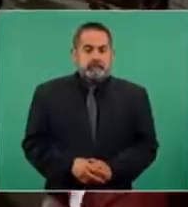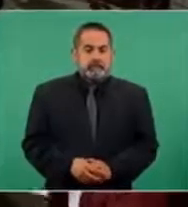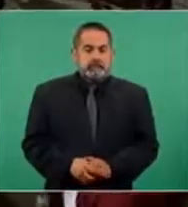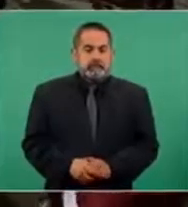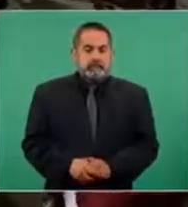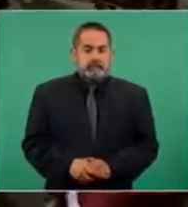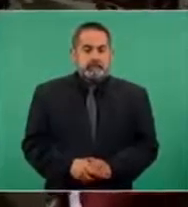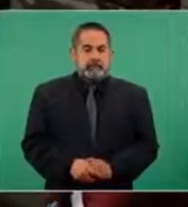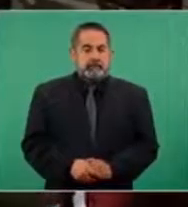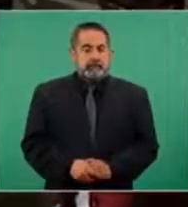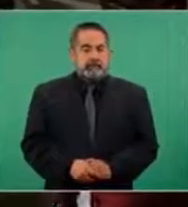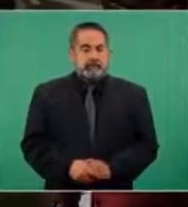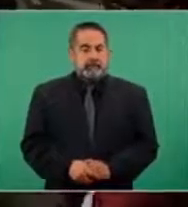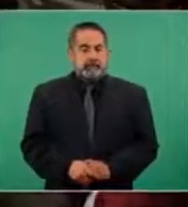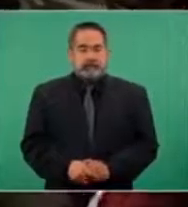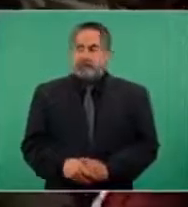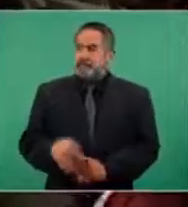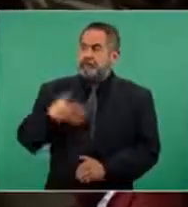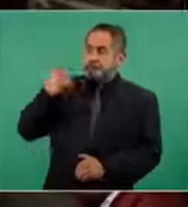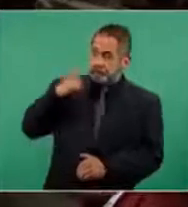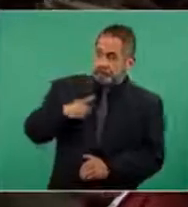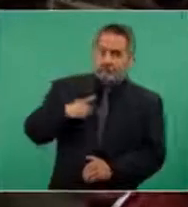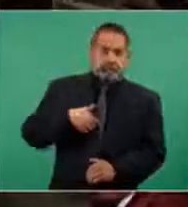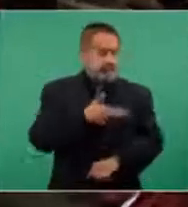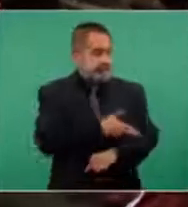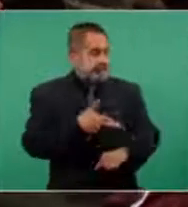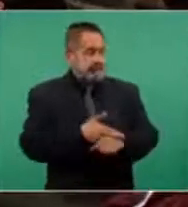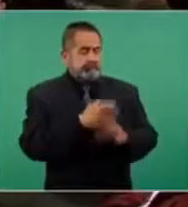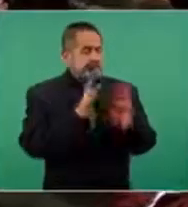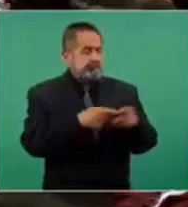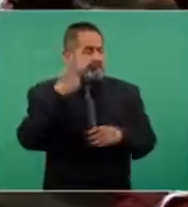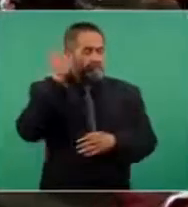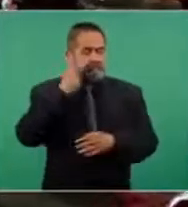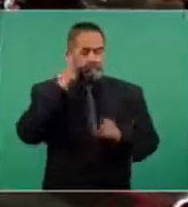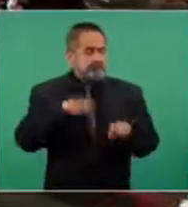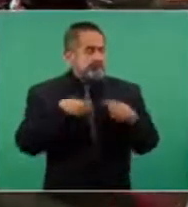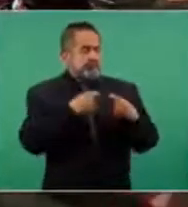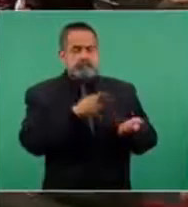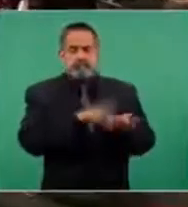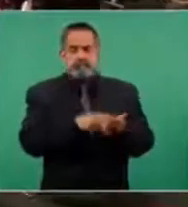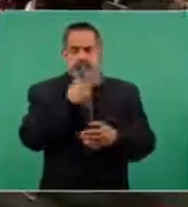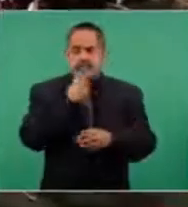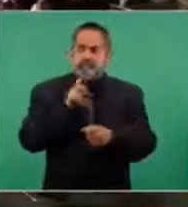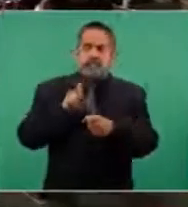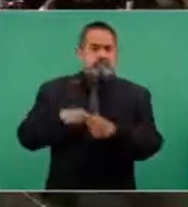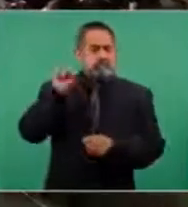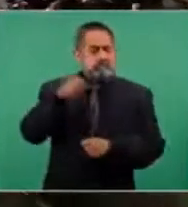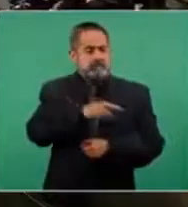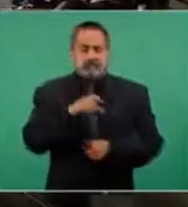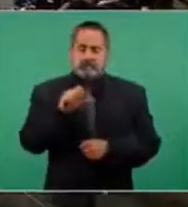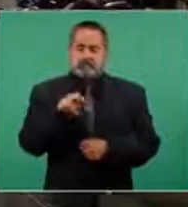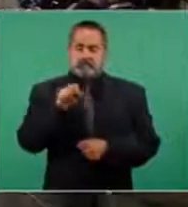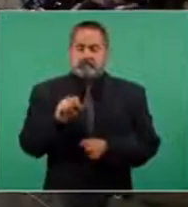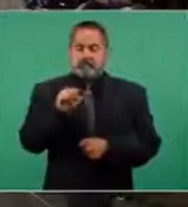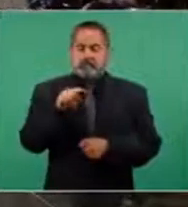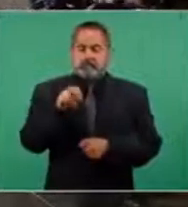Conforme a la instrucción recibida, se realizó la jubilación del trabajador sindicalizado, Carlos Antonio Romero de Chávez,